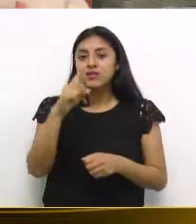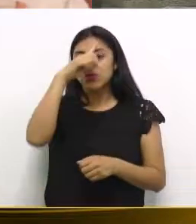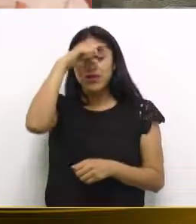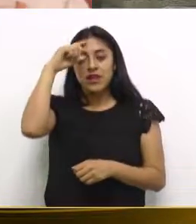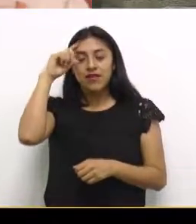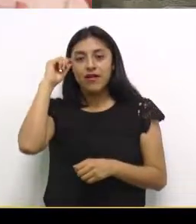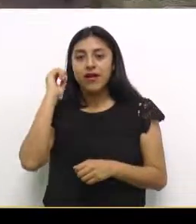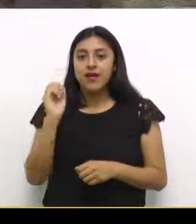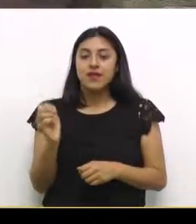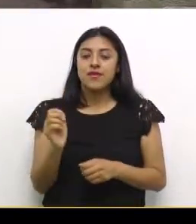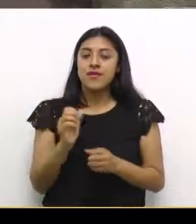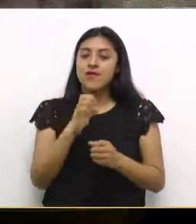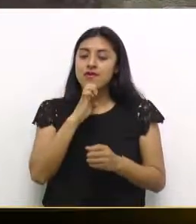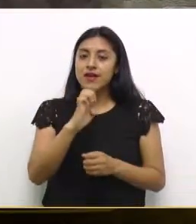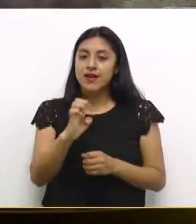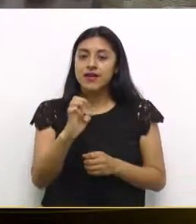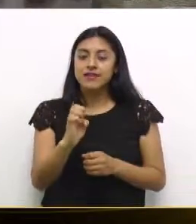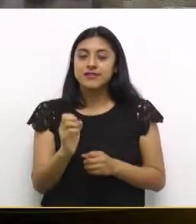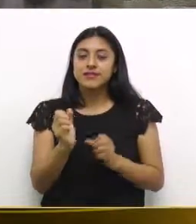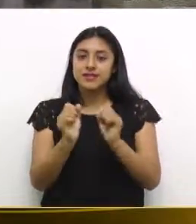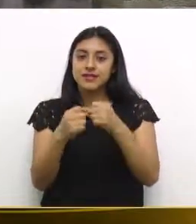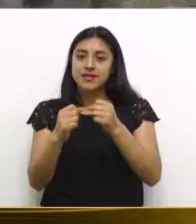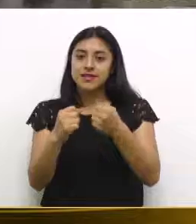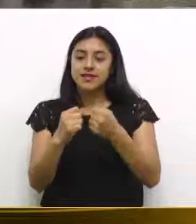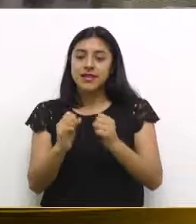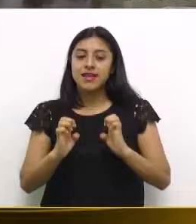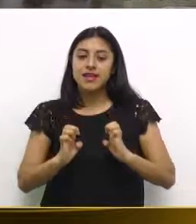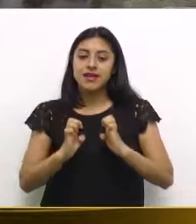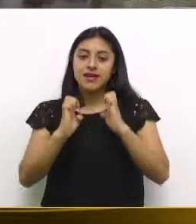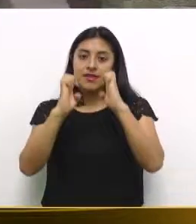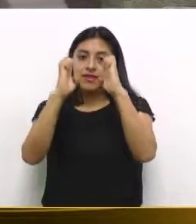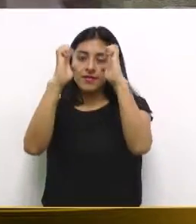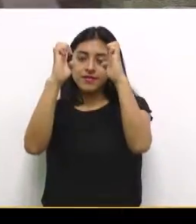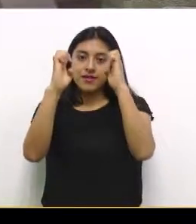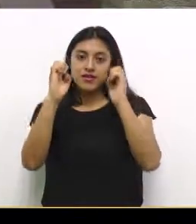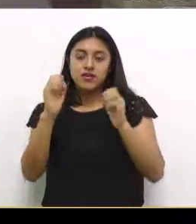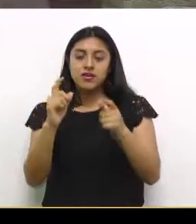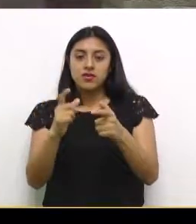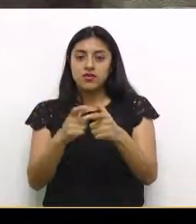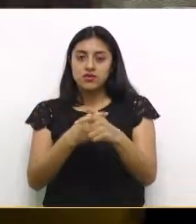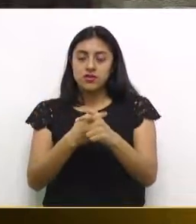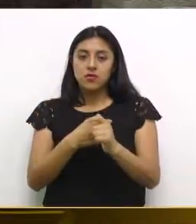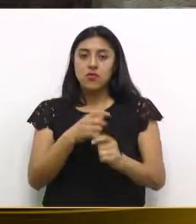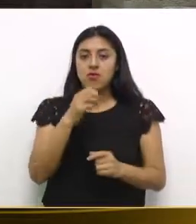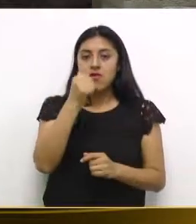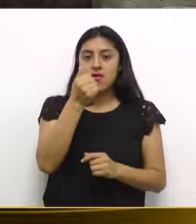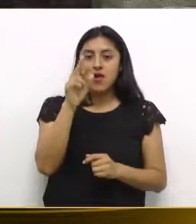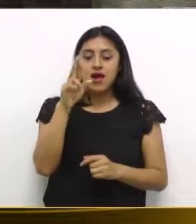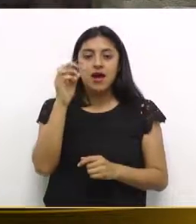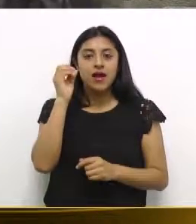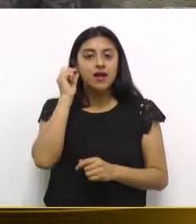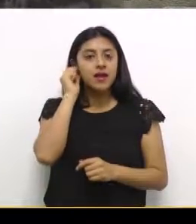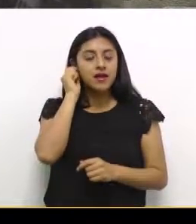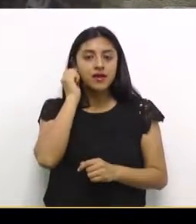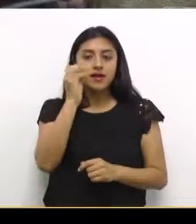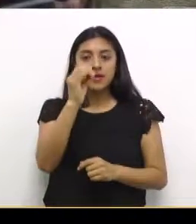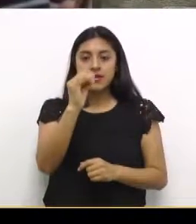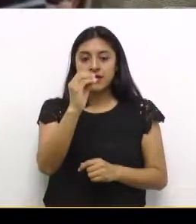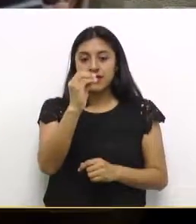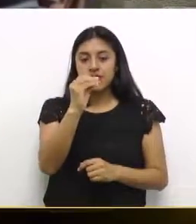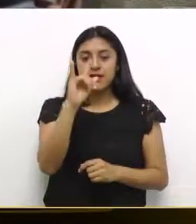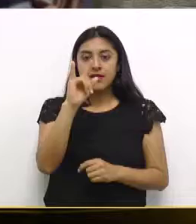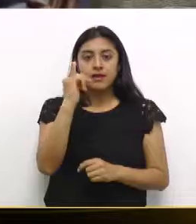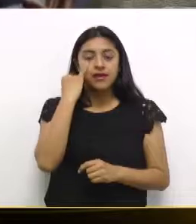construcción de edificios. Nos referimos a Jorge Montes Córdoba, un guatemalteco que dejó huella por su trabajo. Pues llegó a ser